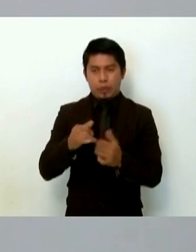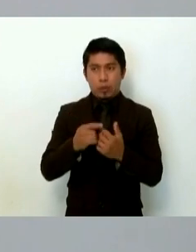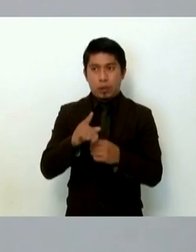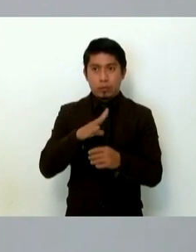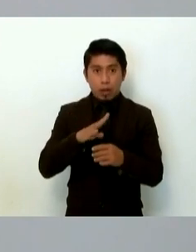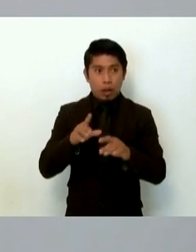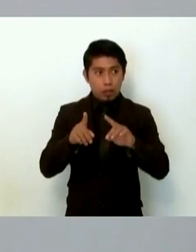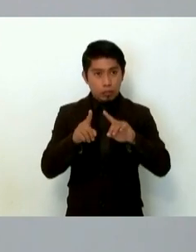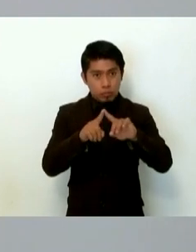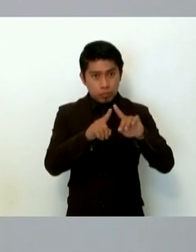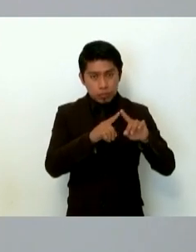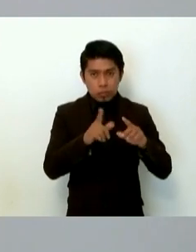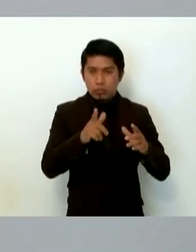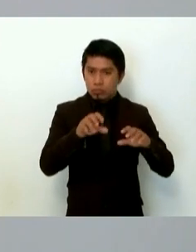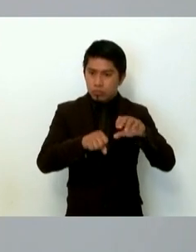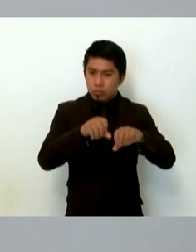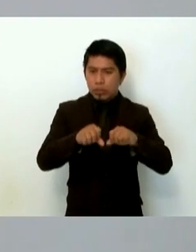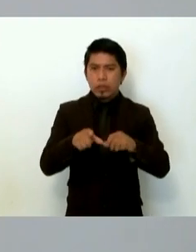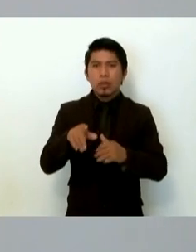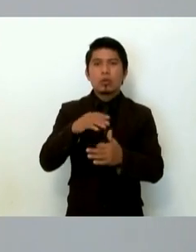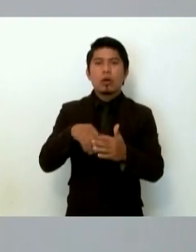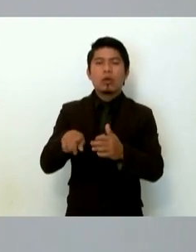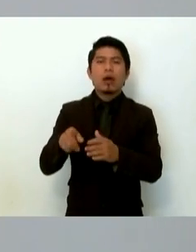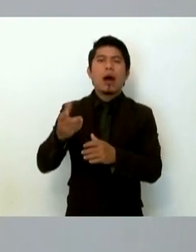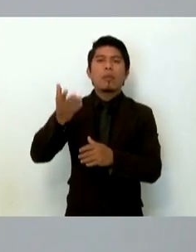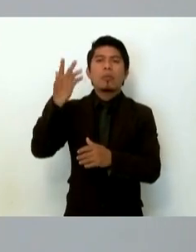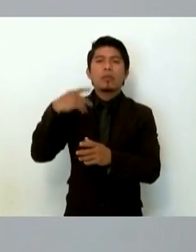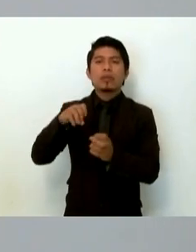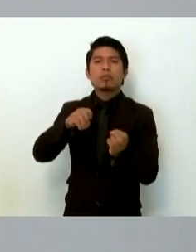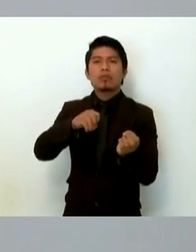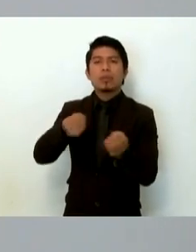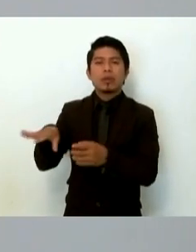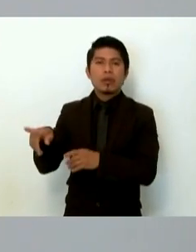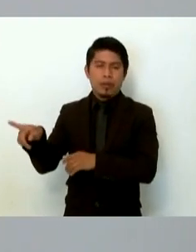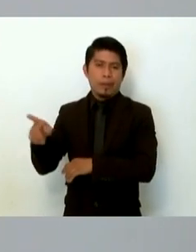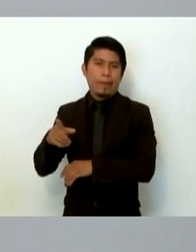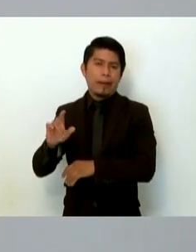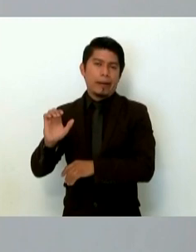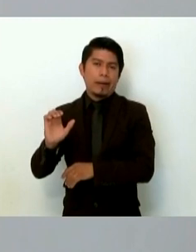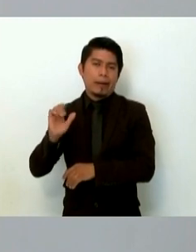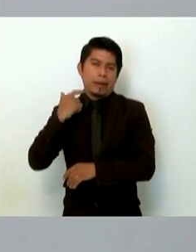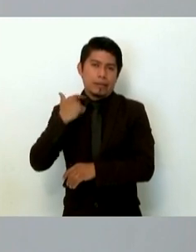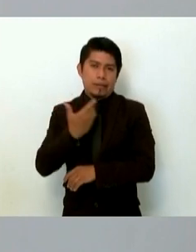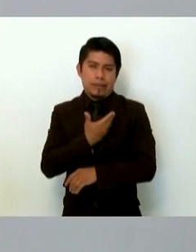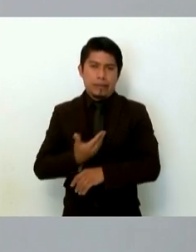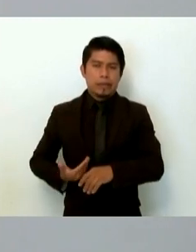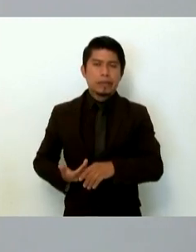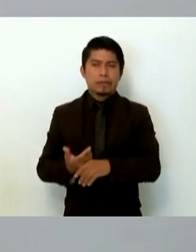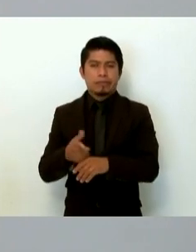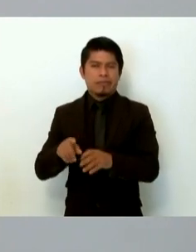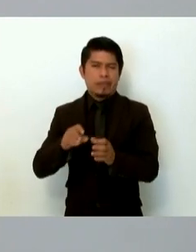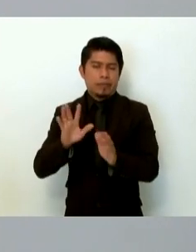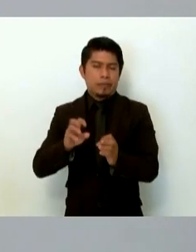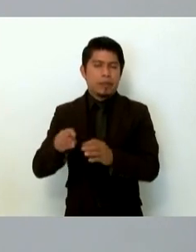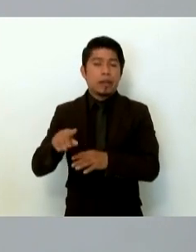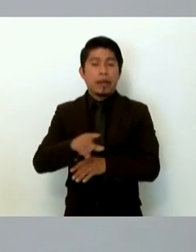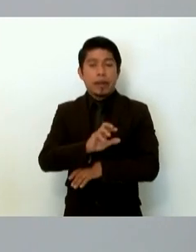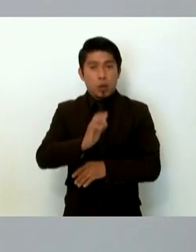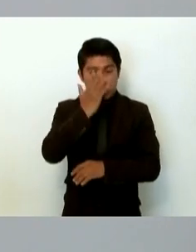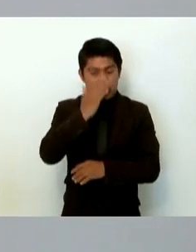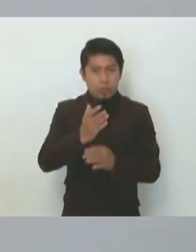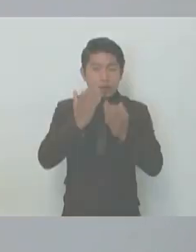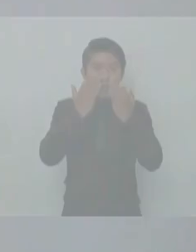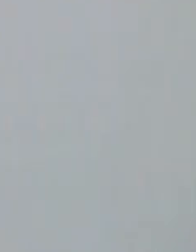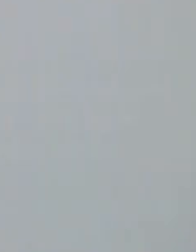recuperado cosa que se había perdido en la gestión anterior el reconocimiento de la personalidad de